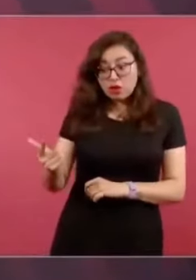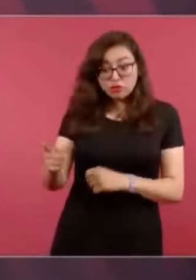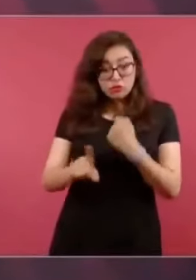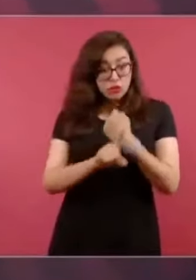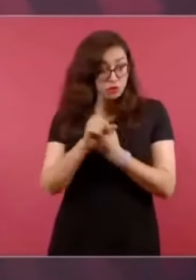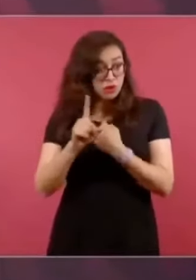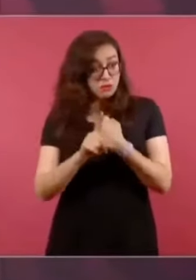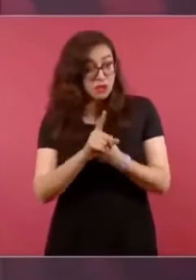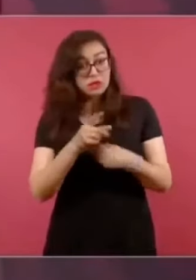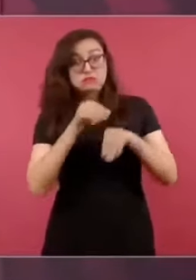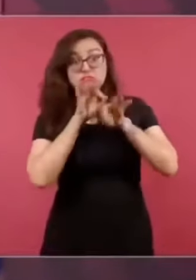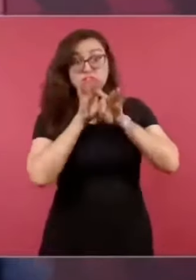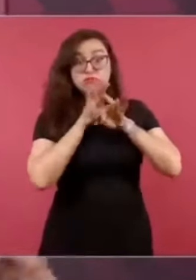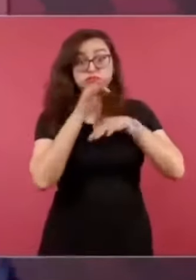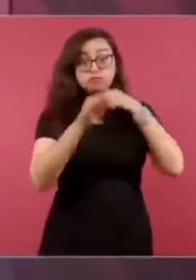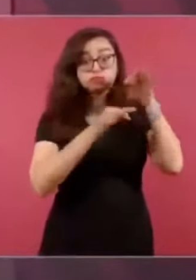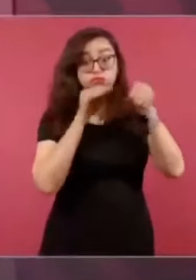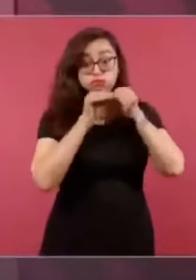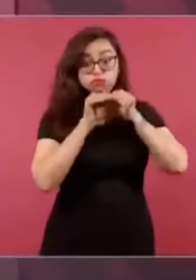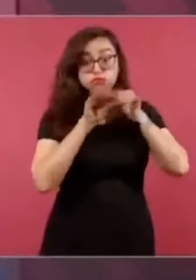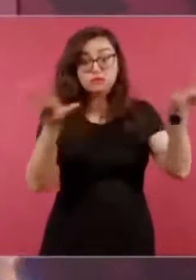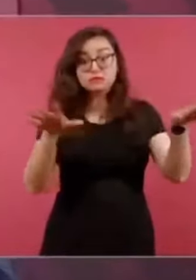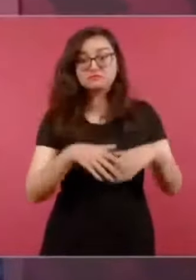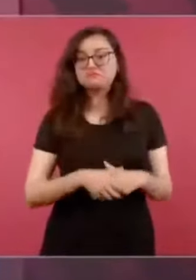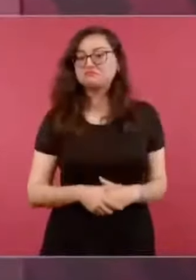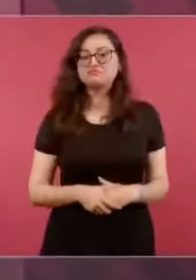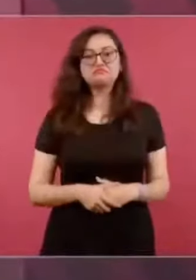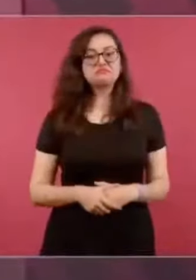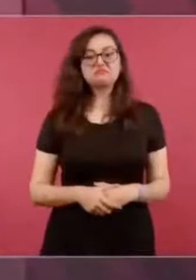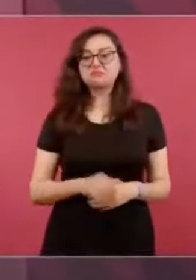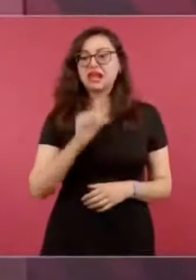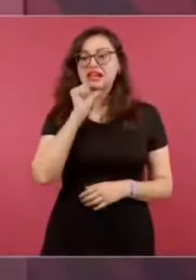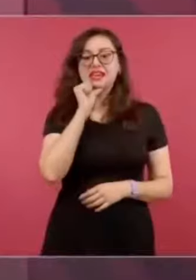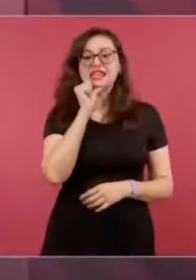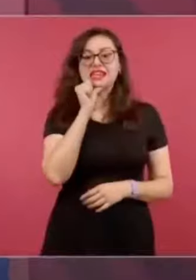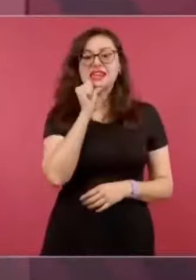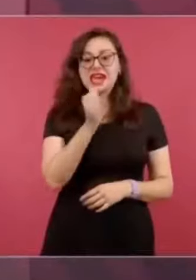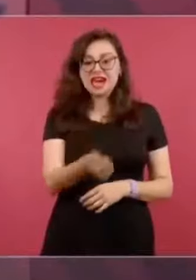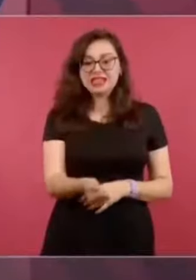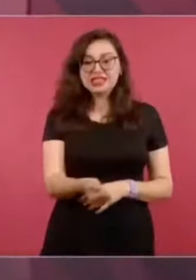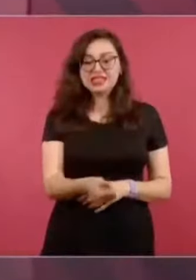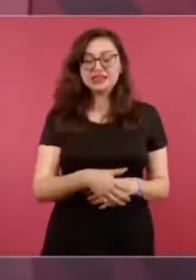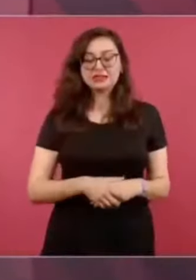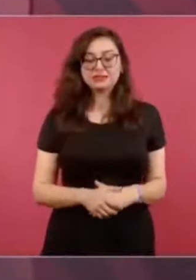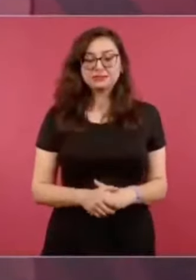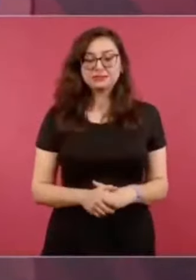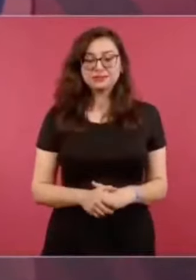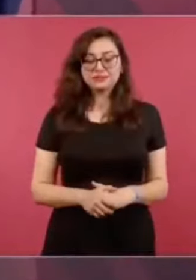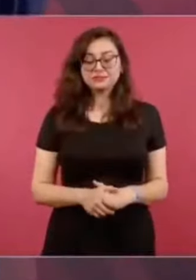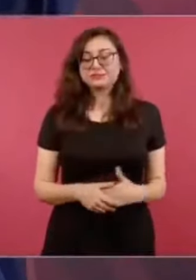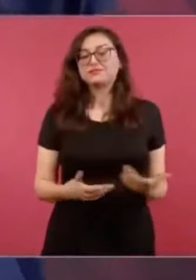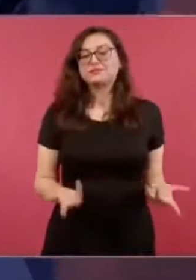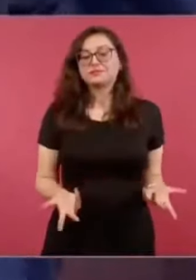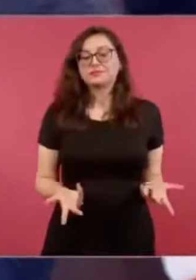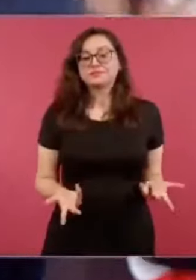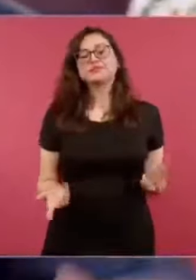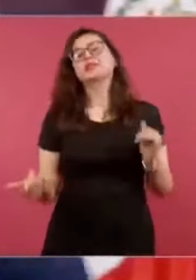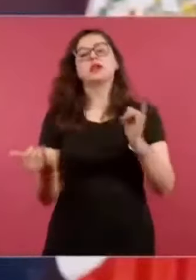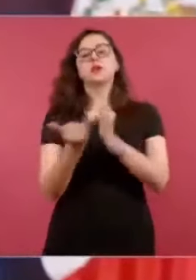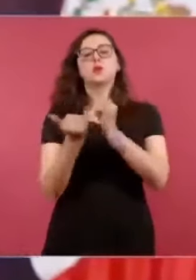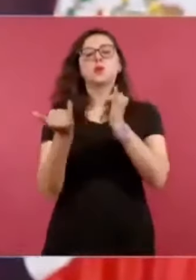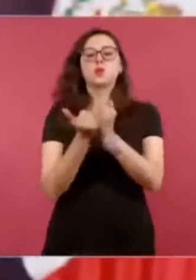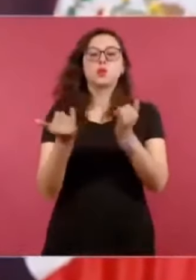Es que es muy claro, cuando estaba la violencia en alta,